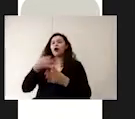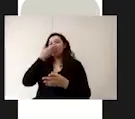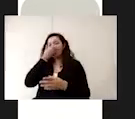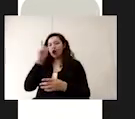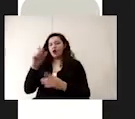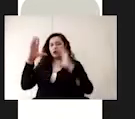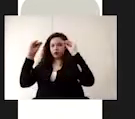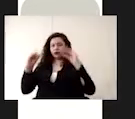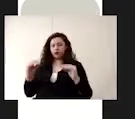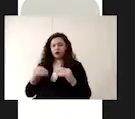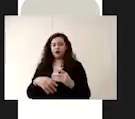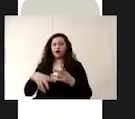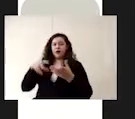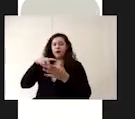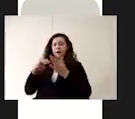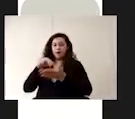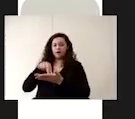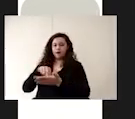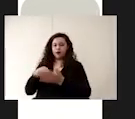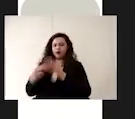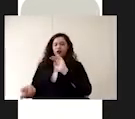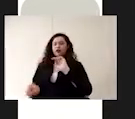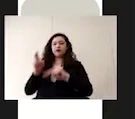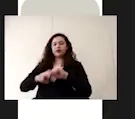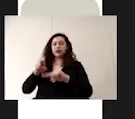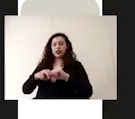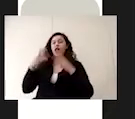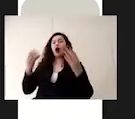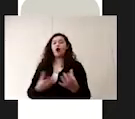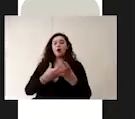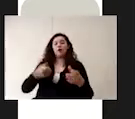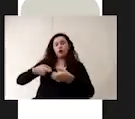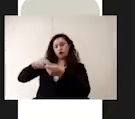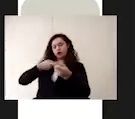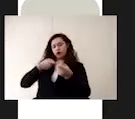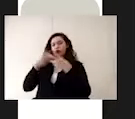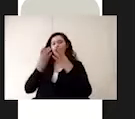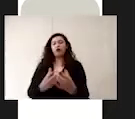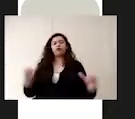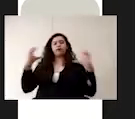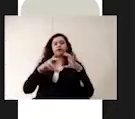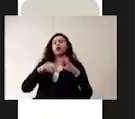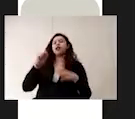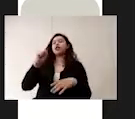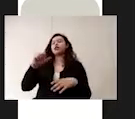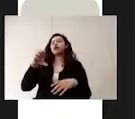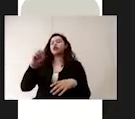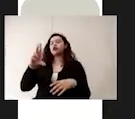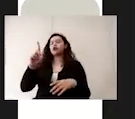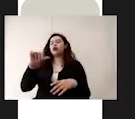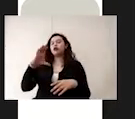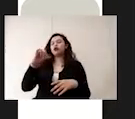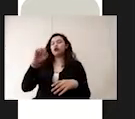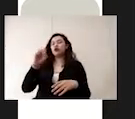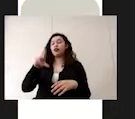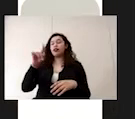firme, manguera o cubeta con agua limpia y solución de cloro, que es la solución que ya